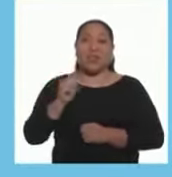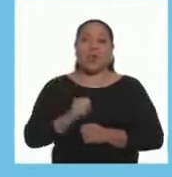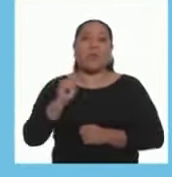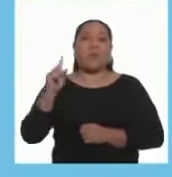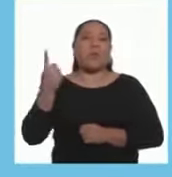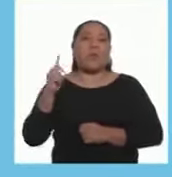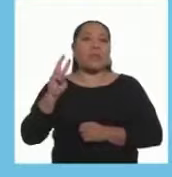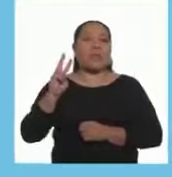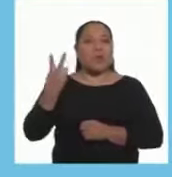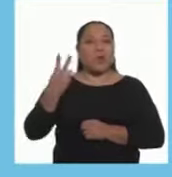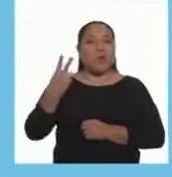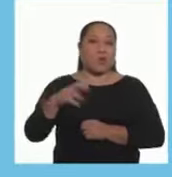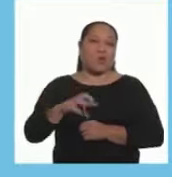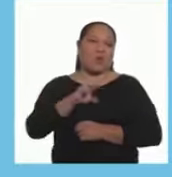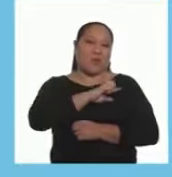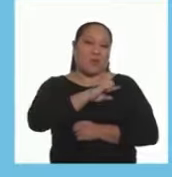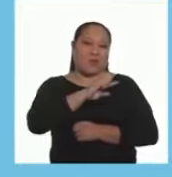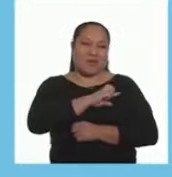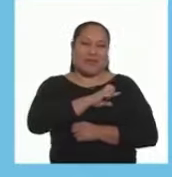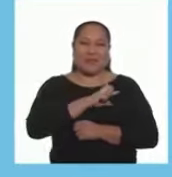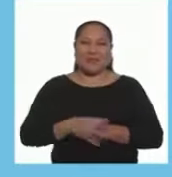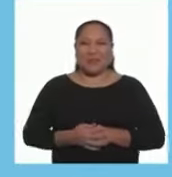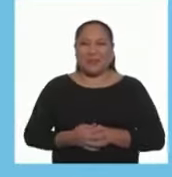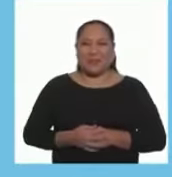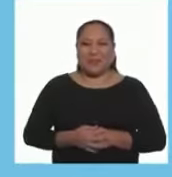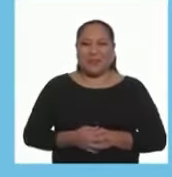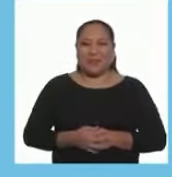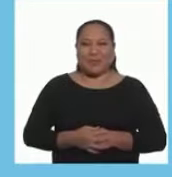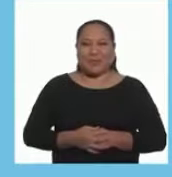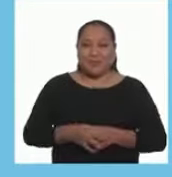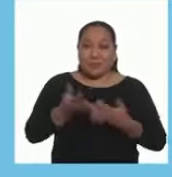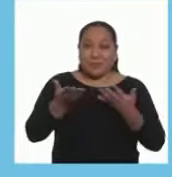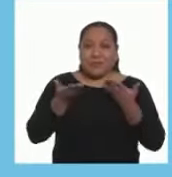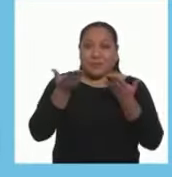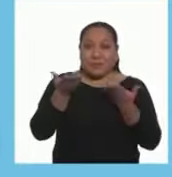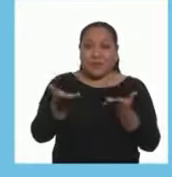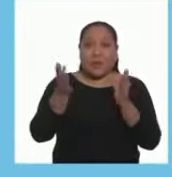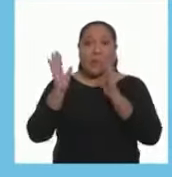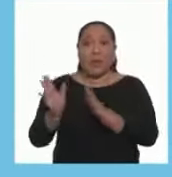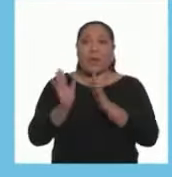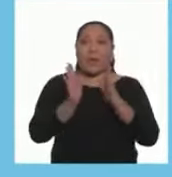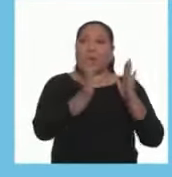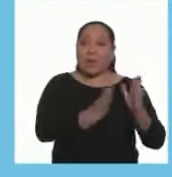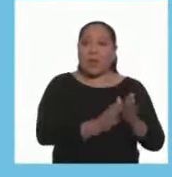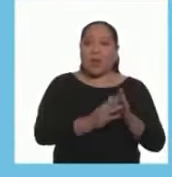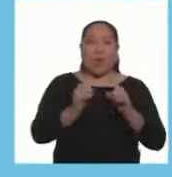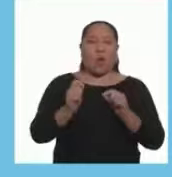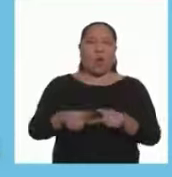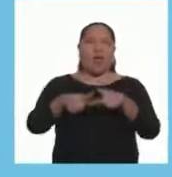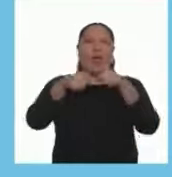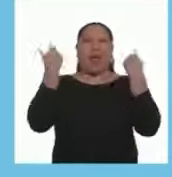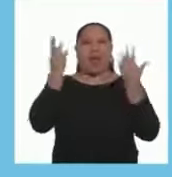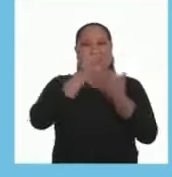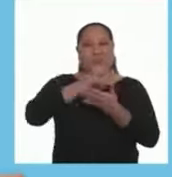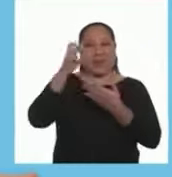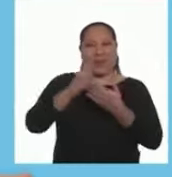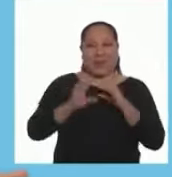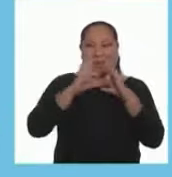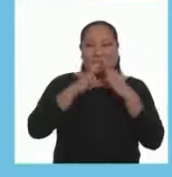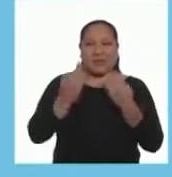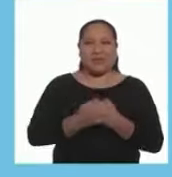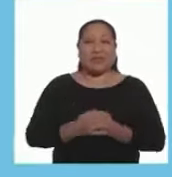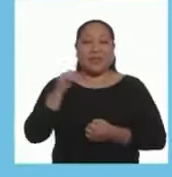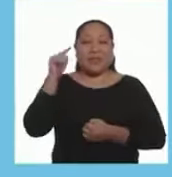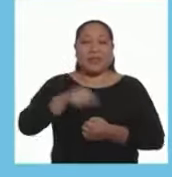del tercer ciclo De primer y segundo grado de primaria Les tenemos preparado un